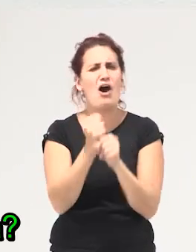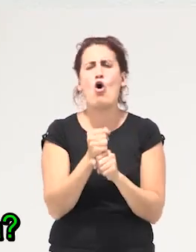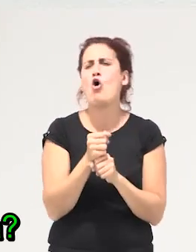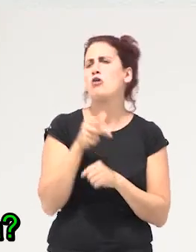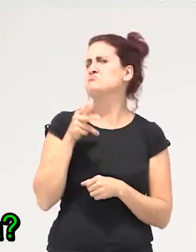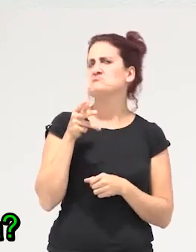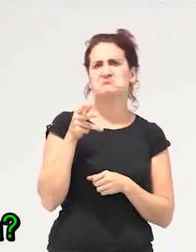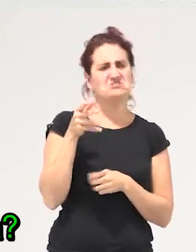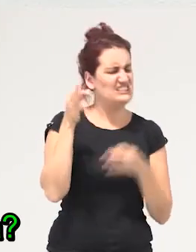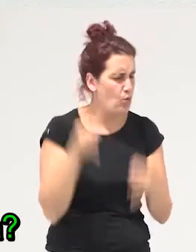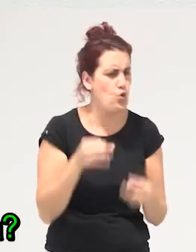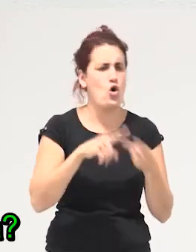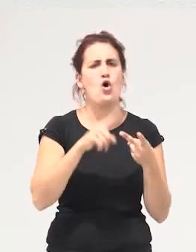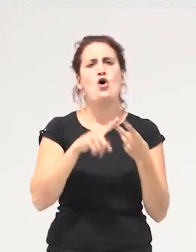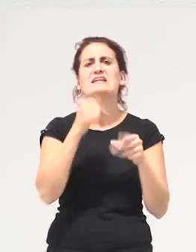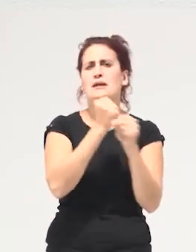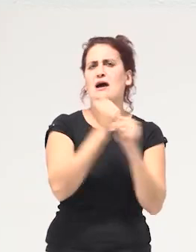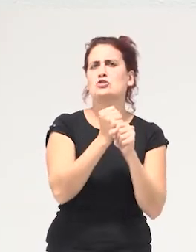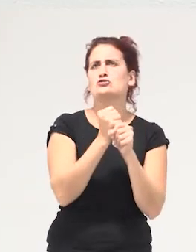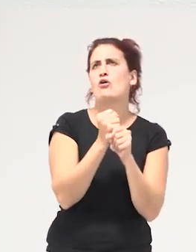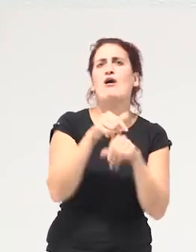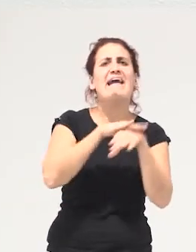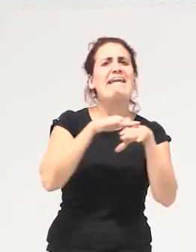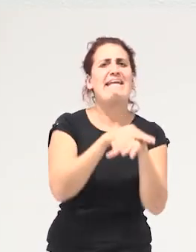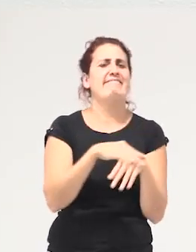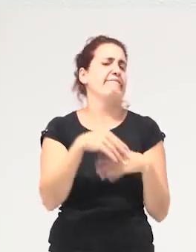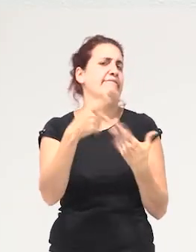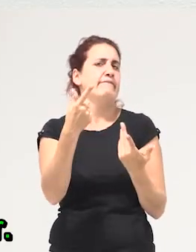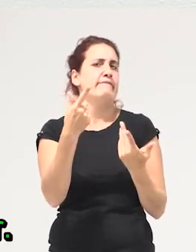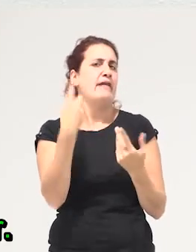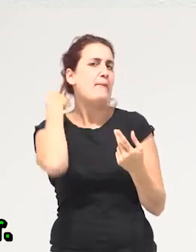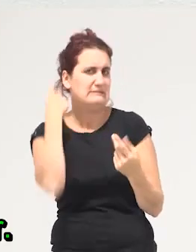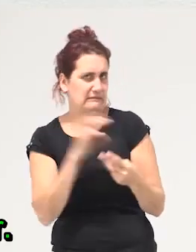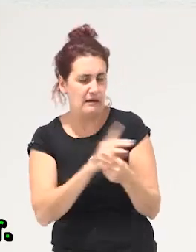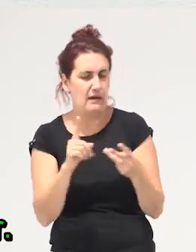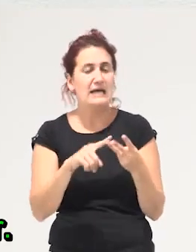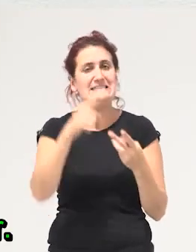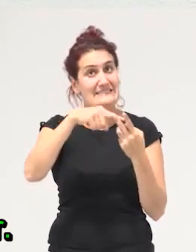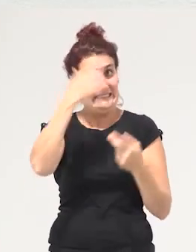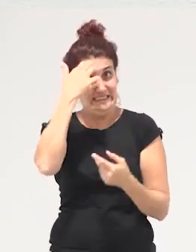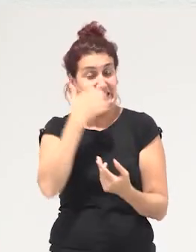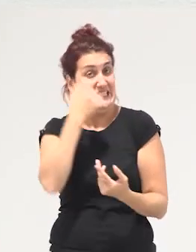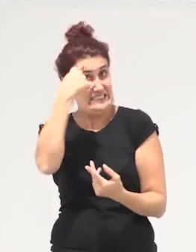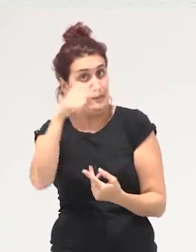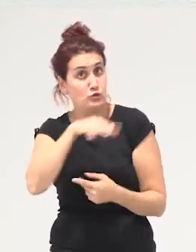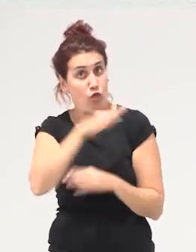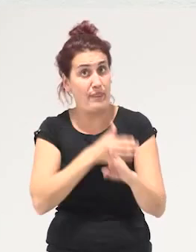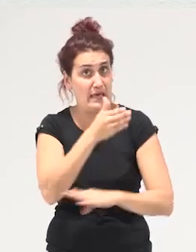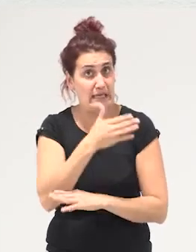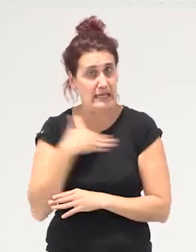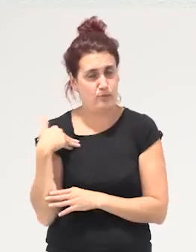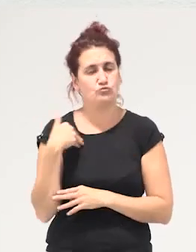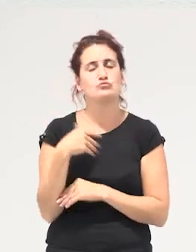reparto de los trabajos o renta básica bueno pues a lo mejor una combinación de todas ellas si sabemos hacia dónde queremos ir entonces en ese